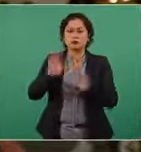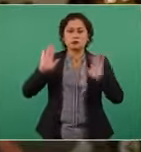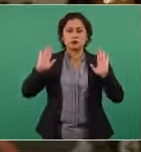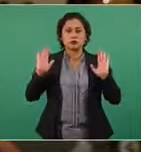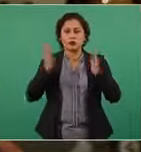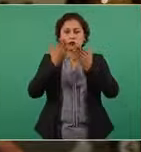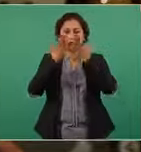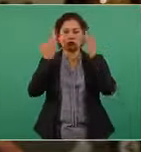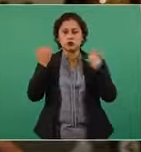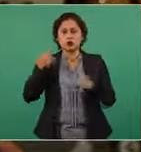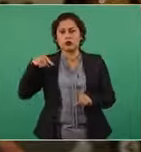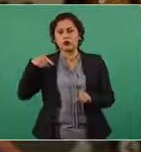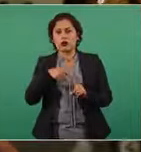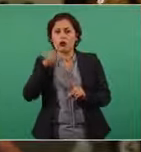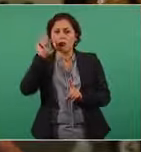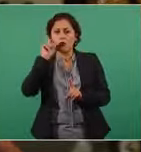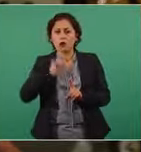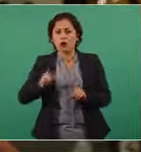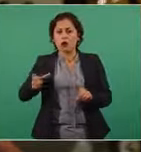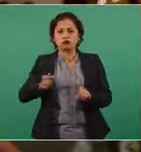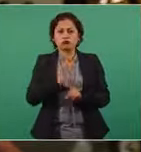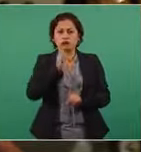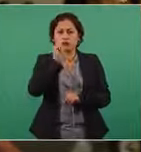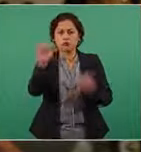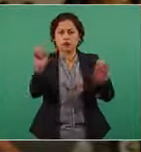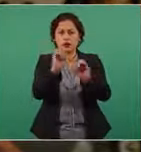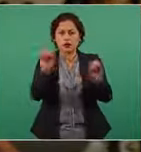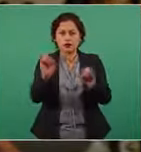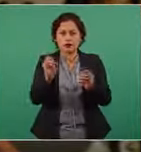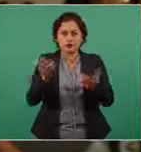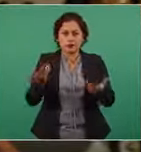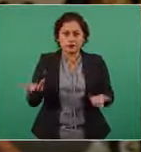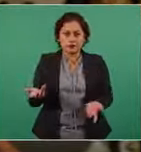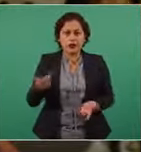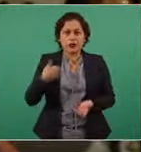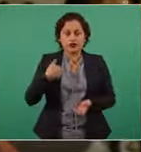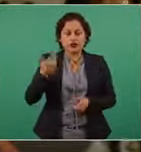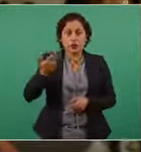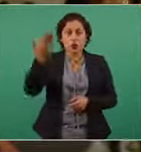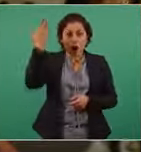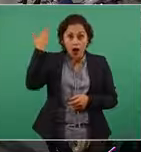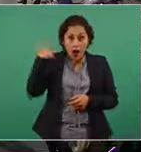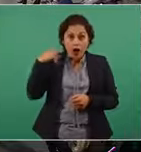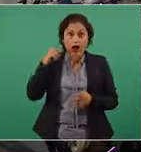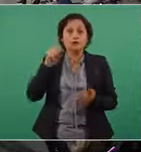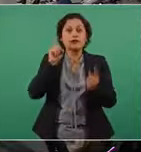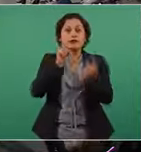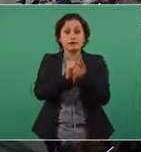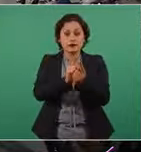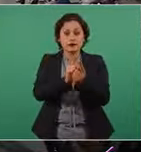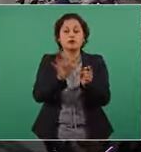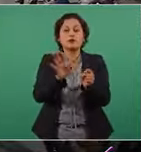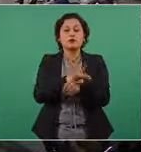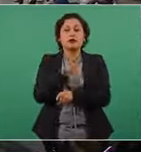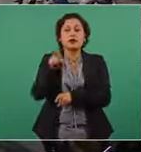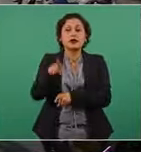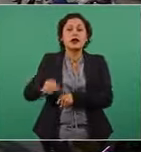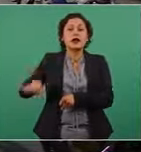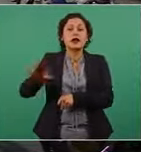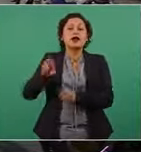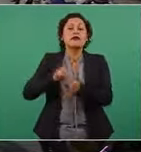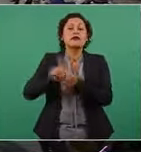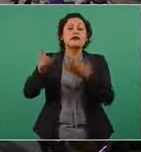no cuenta con el mecanismo yo logré ver a la compañera Patricia gracias a la intervención de derechos humanos